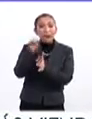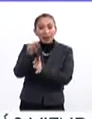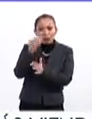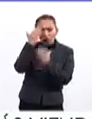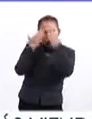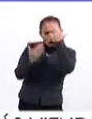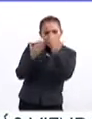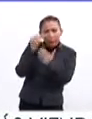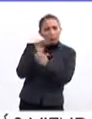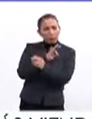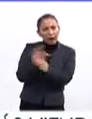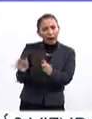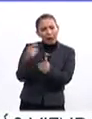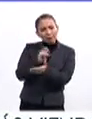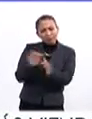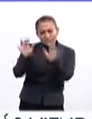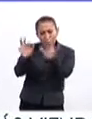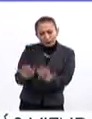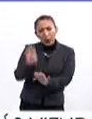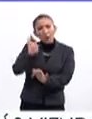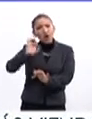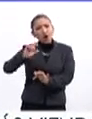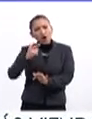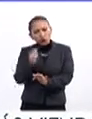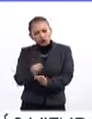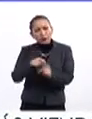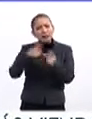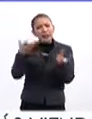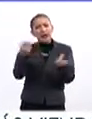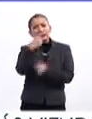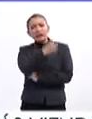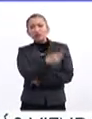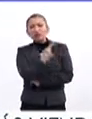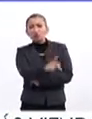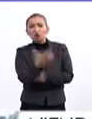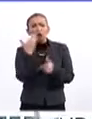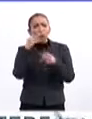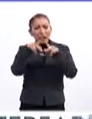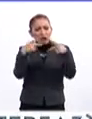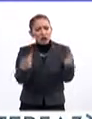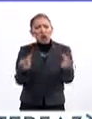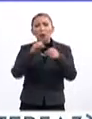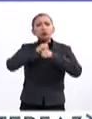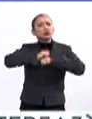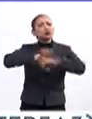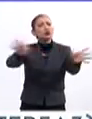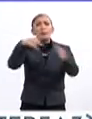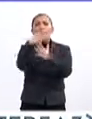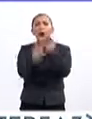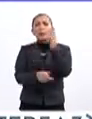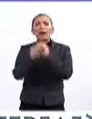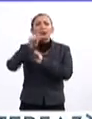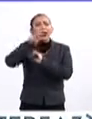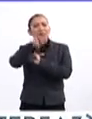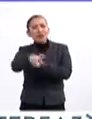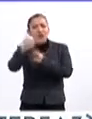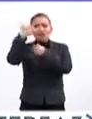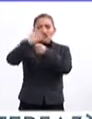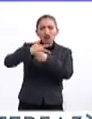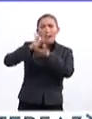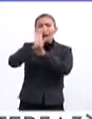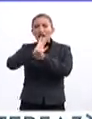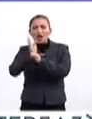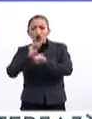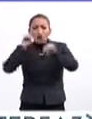esto de manera que puedan redactar blogs, que puedan hacer sus periódicos, pueden hacer programas de televisión, pueden hacer